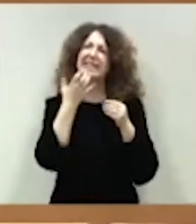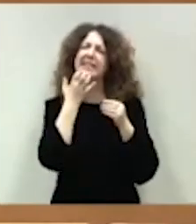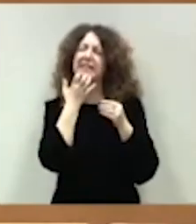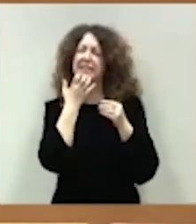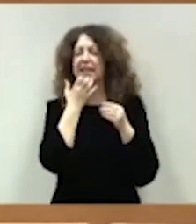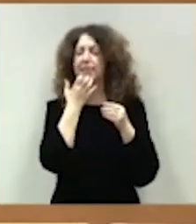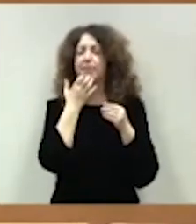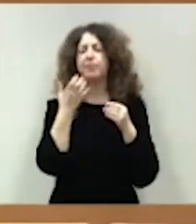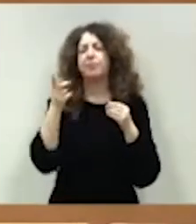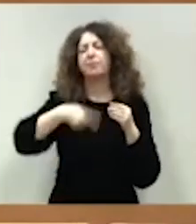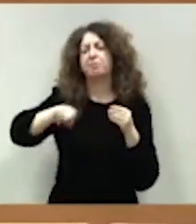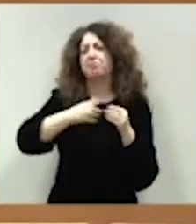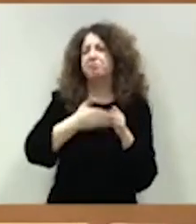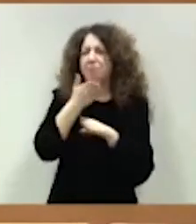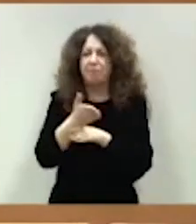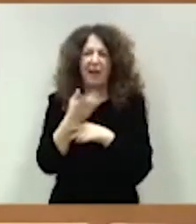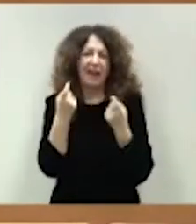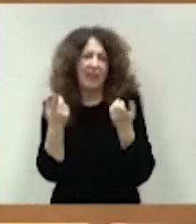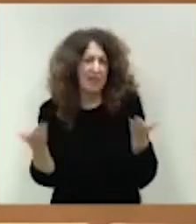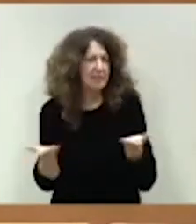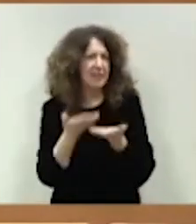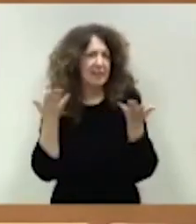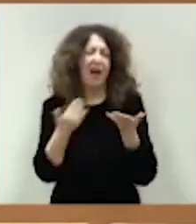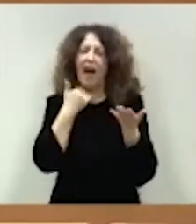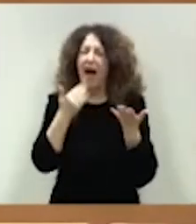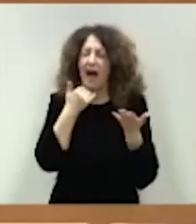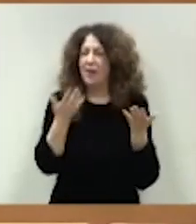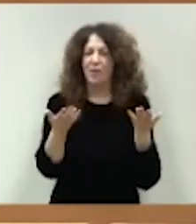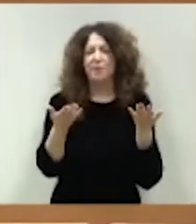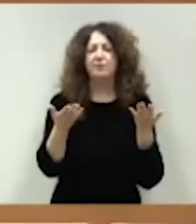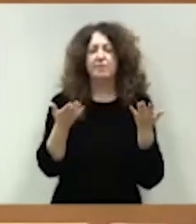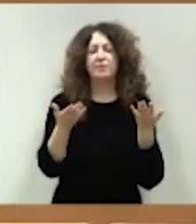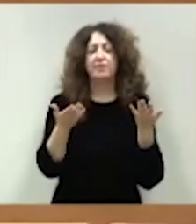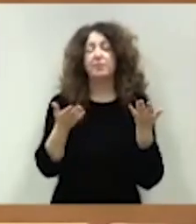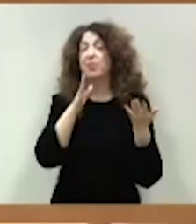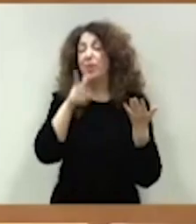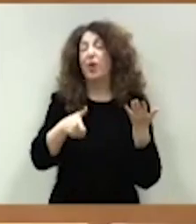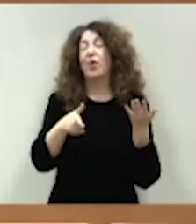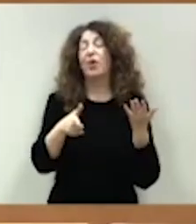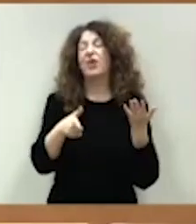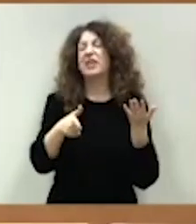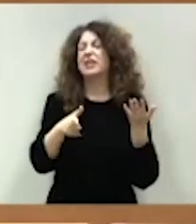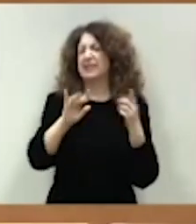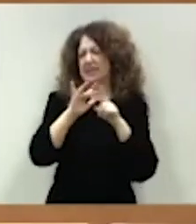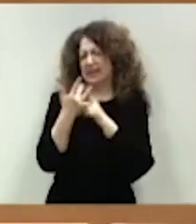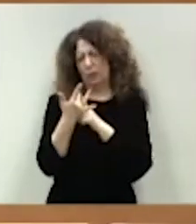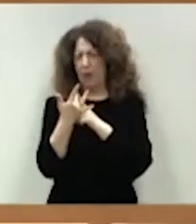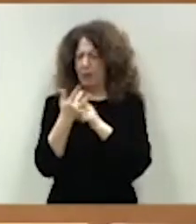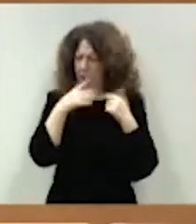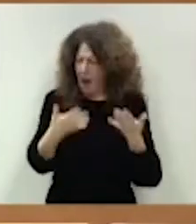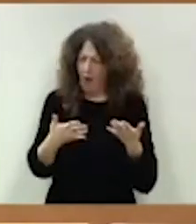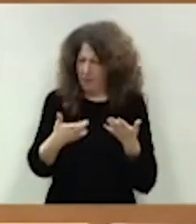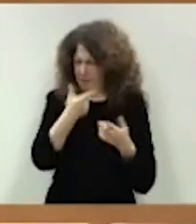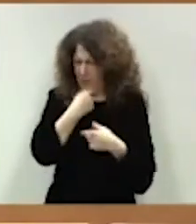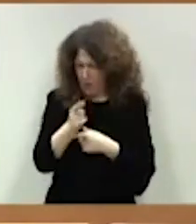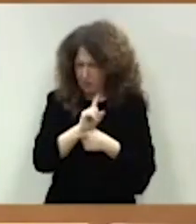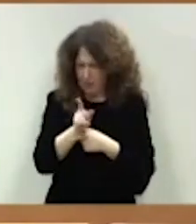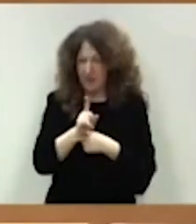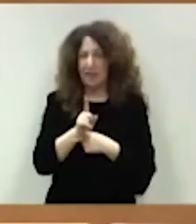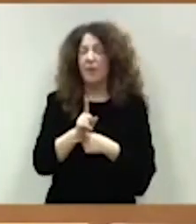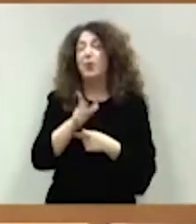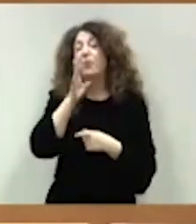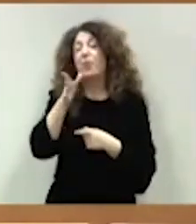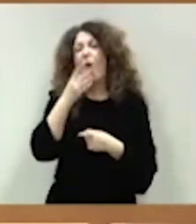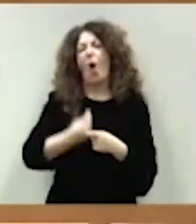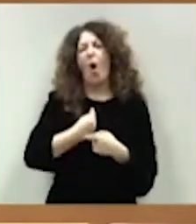acudir a cualquier eventualidad, dada esta compleja situación que nos ha tocado vivir fundamentalmente con las